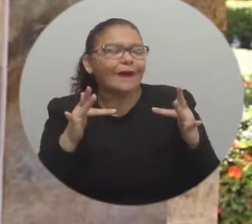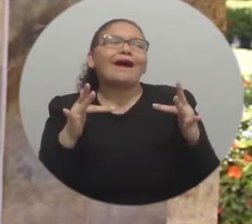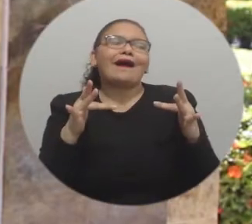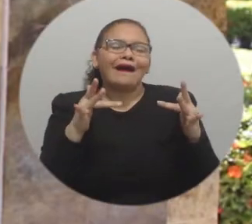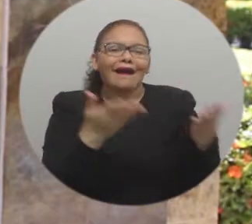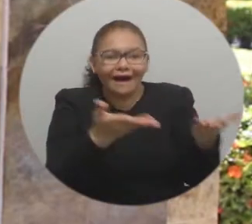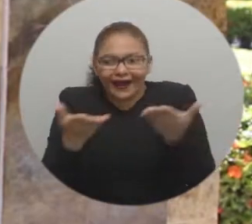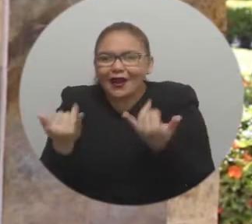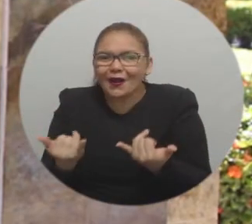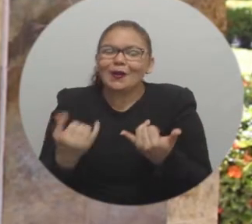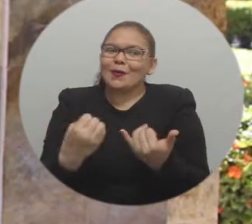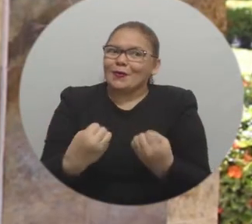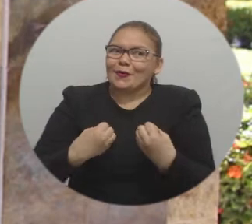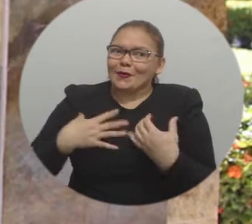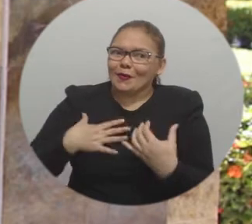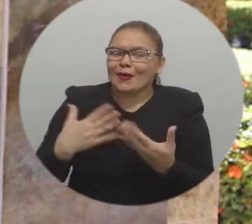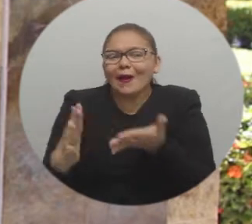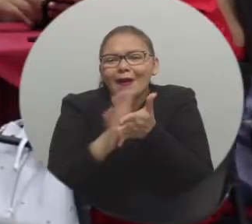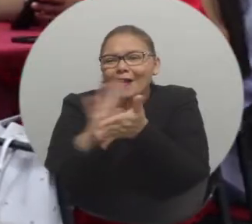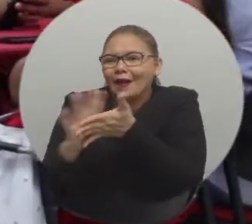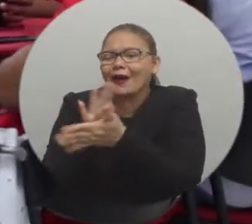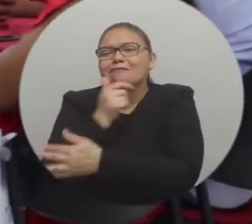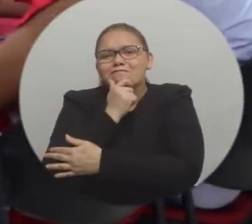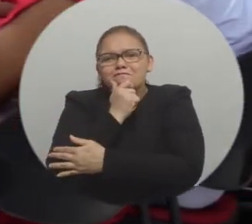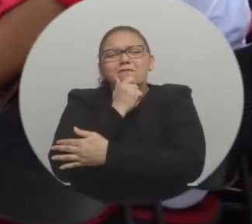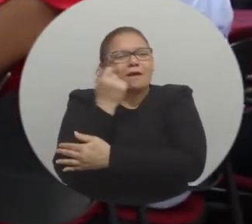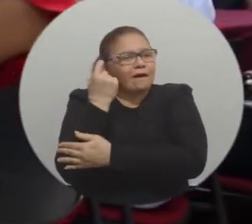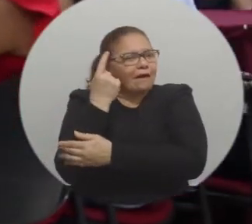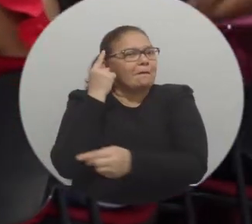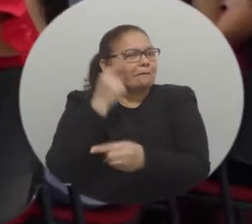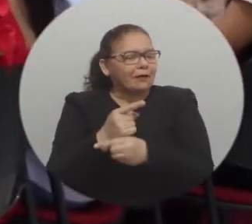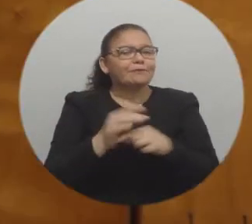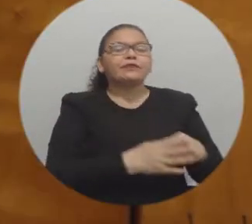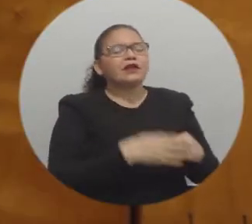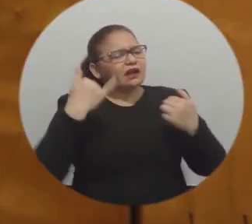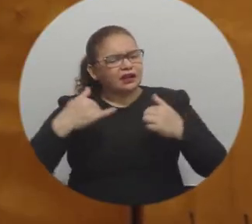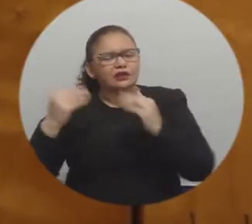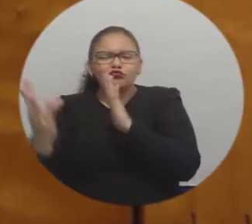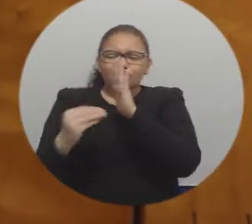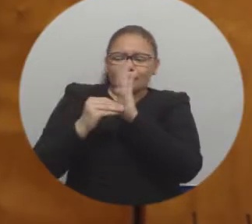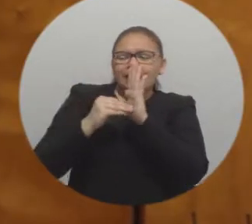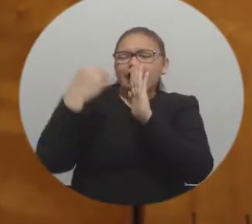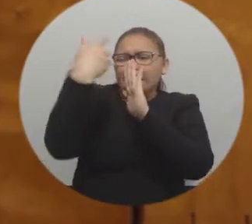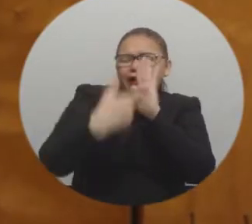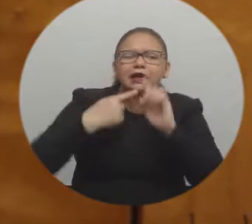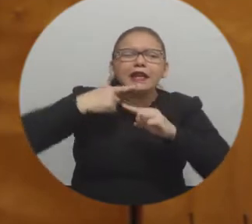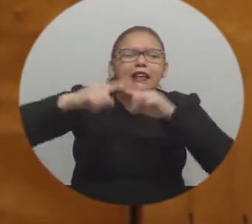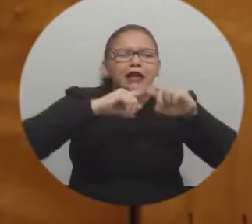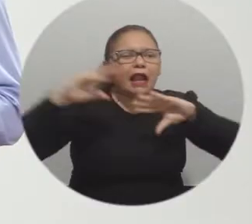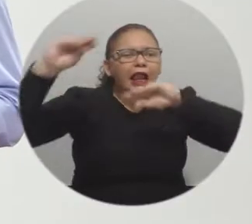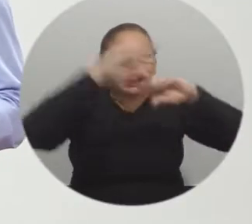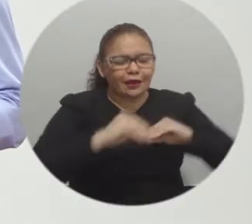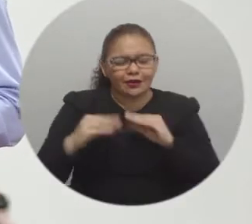siempre es bonito tener estos espacios donde uno se sienta, los escucha y realmente aprende de ellos. La política de plurilingüismo fue adoptada